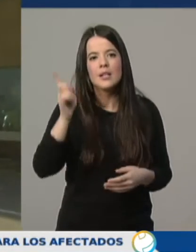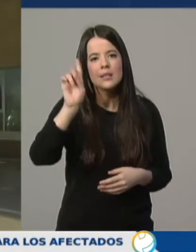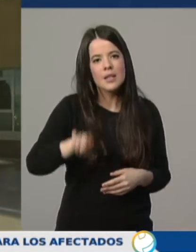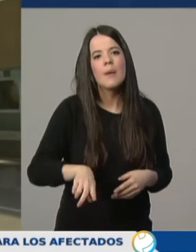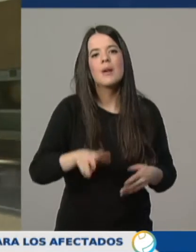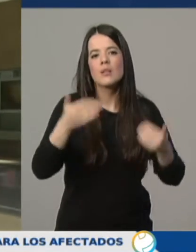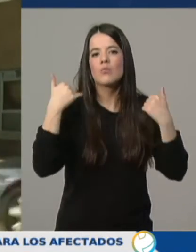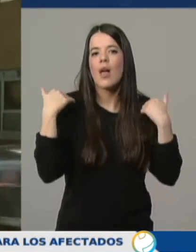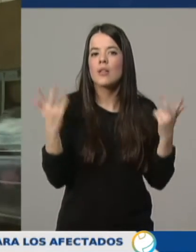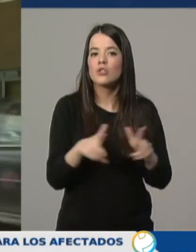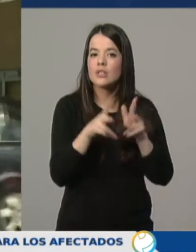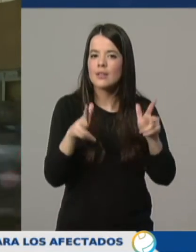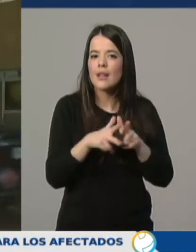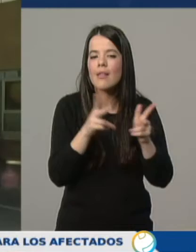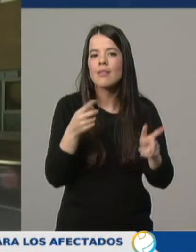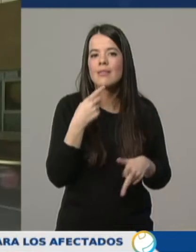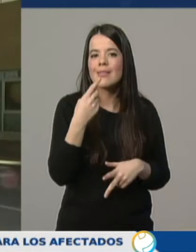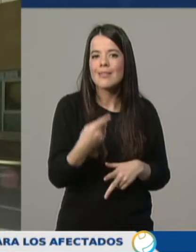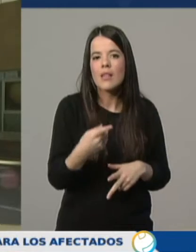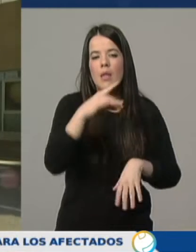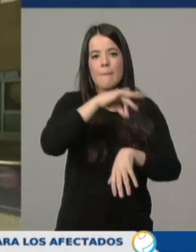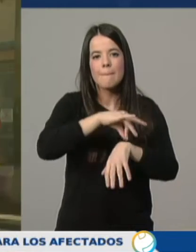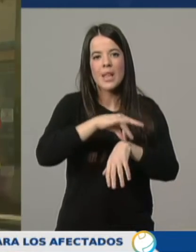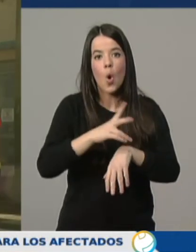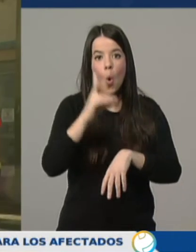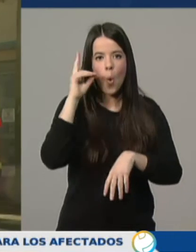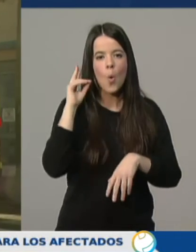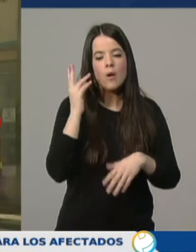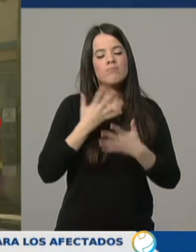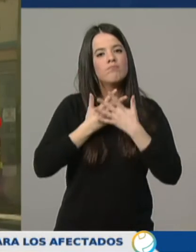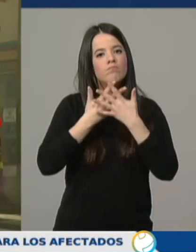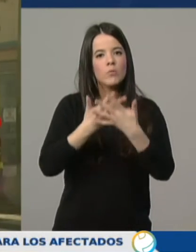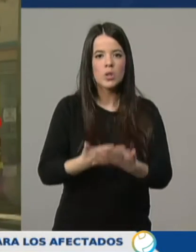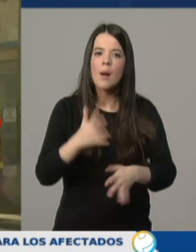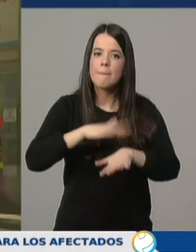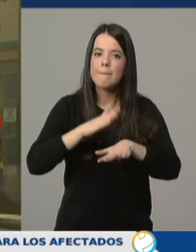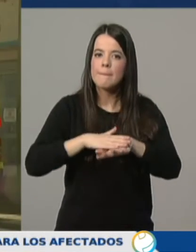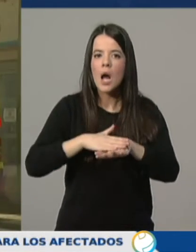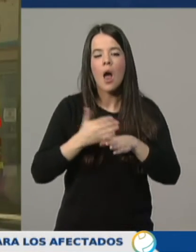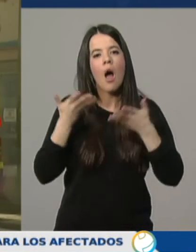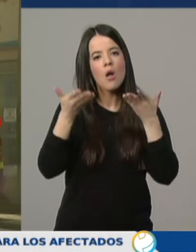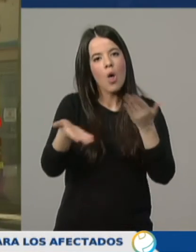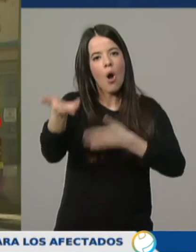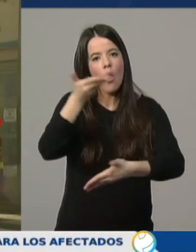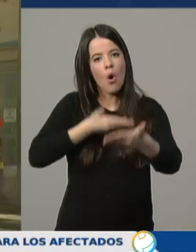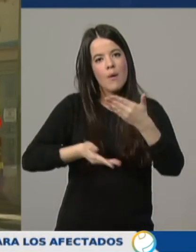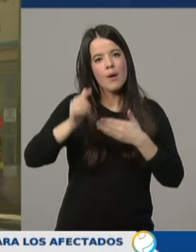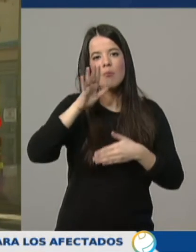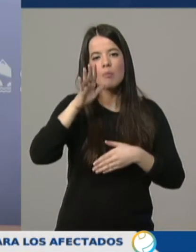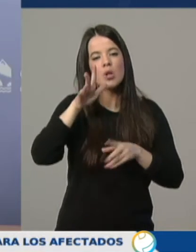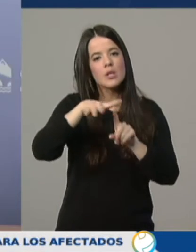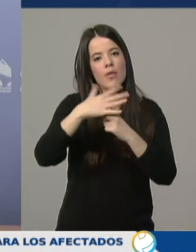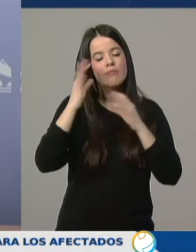social, la consejera ha destacado la disposición de médicos jubilados que se han presentado voluntarios para colaborar en esta situación excepcional.